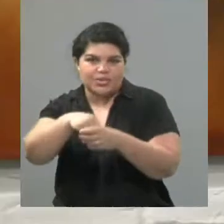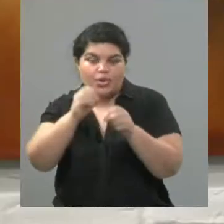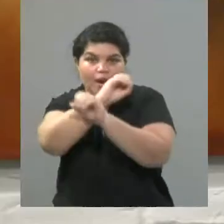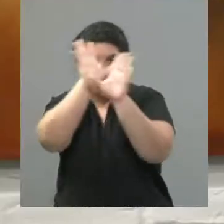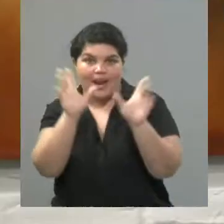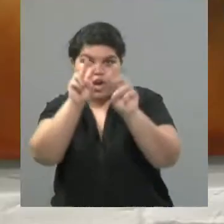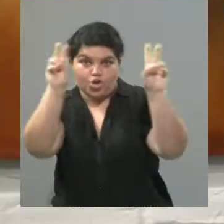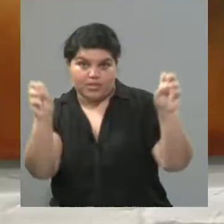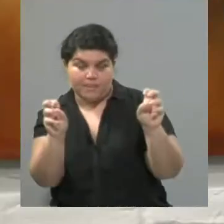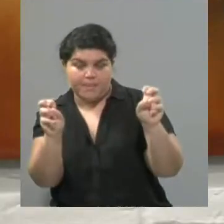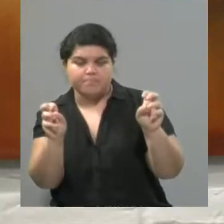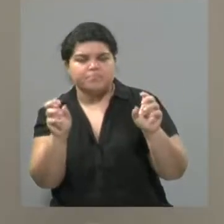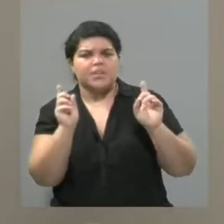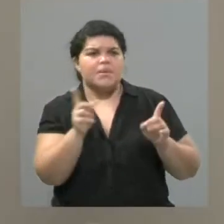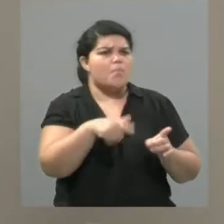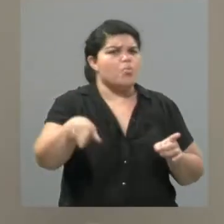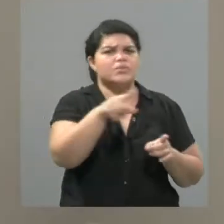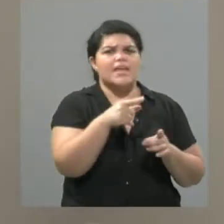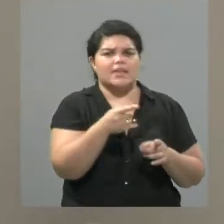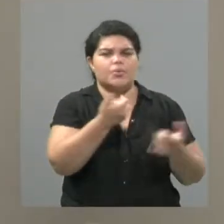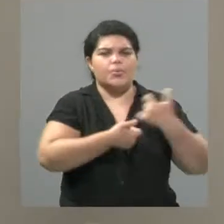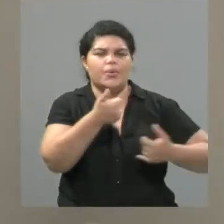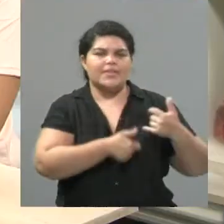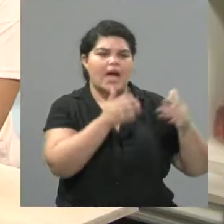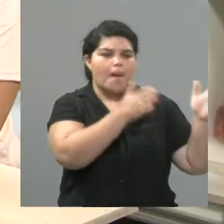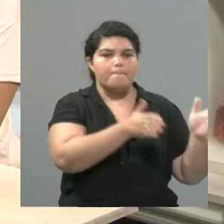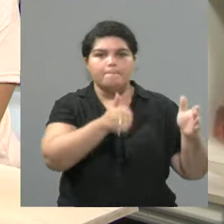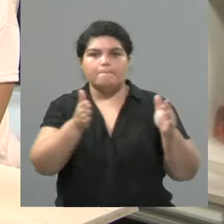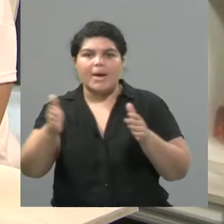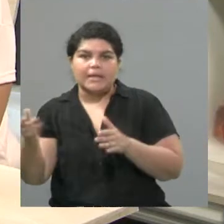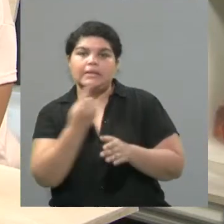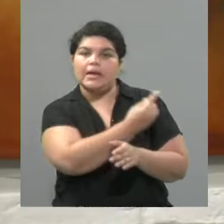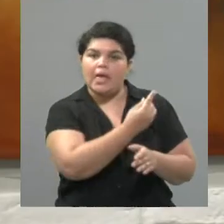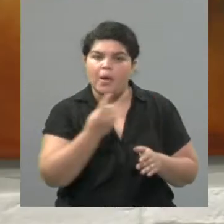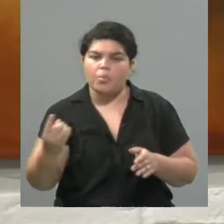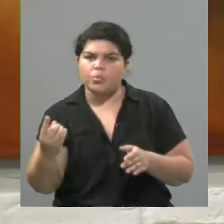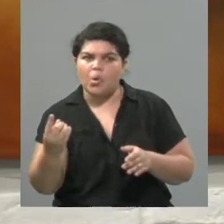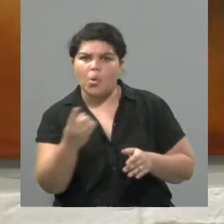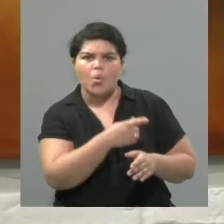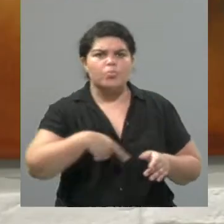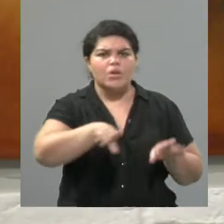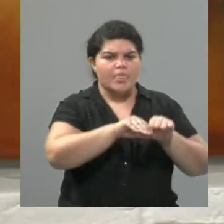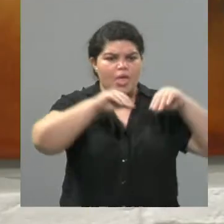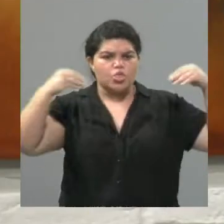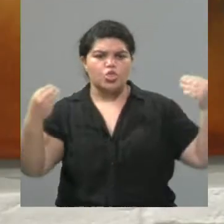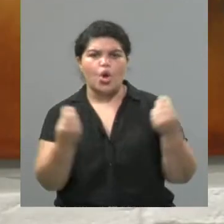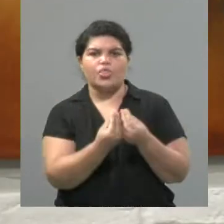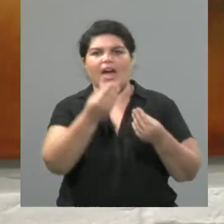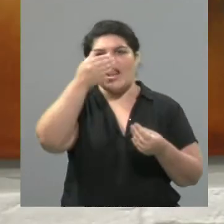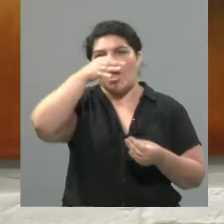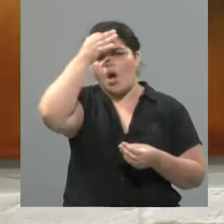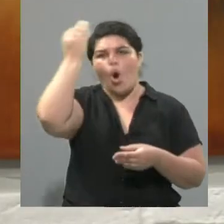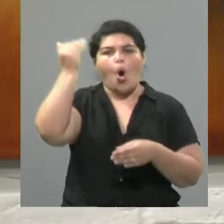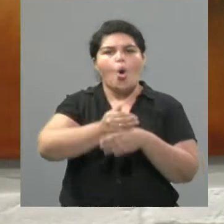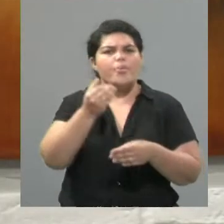¿Cómo hicieron? ¿Recibieron asesoramiento de alguien? ¿Cómo llegaron hasta esto? No, la verdad es que nosotros estamos como muy